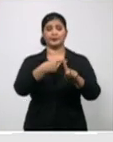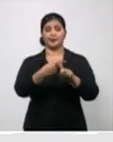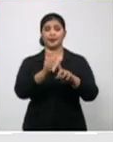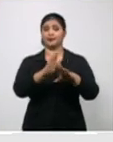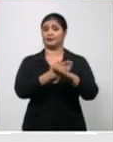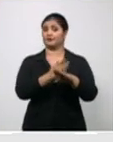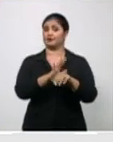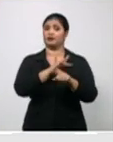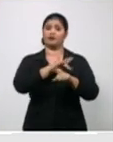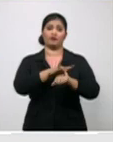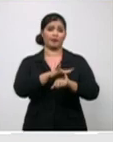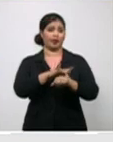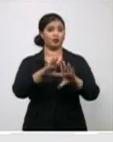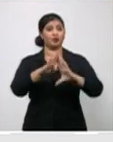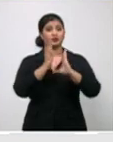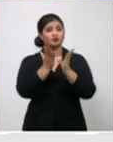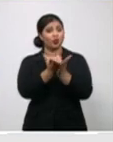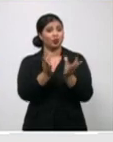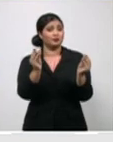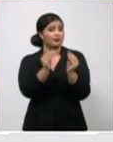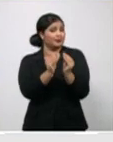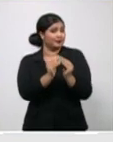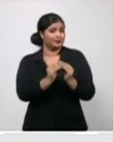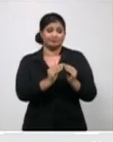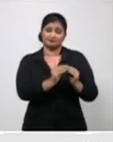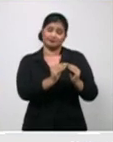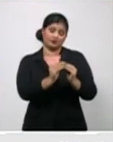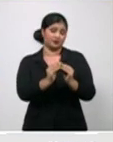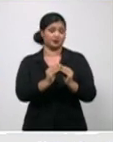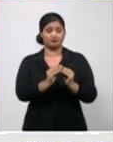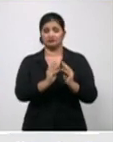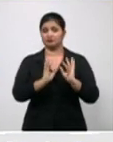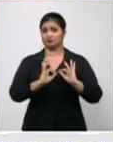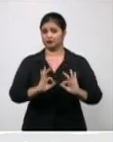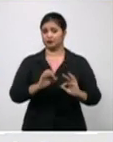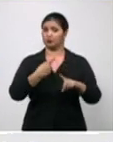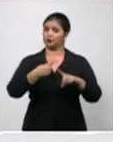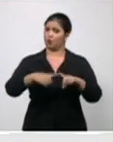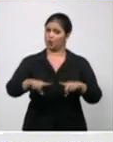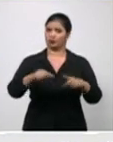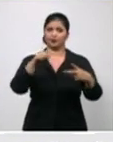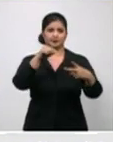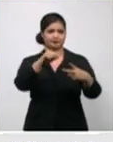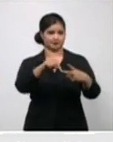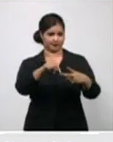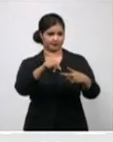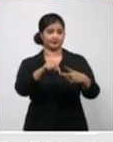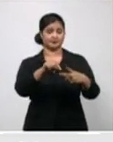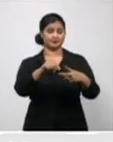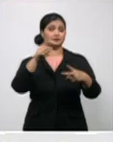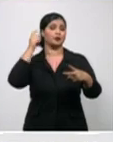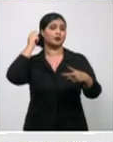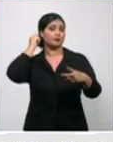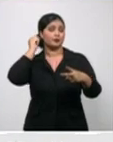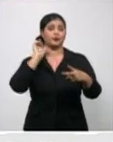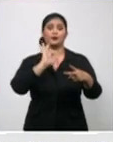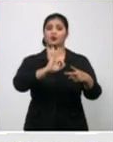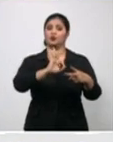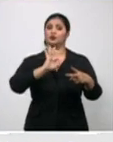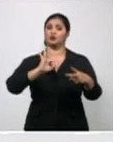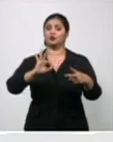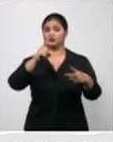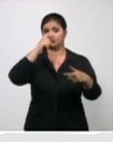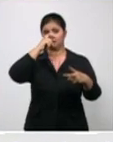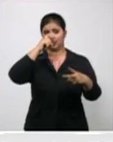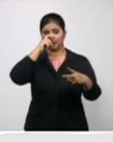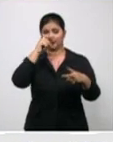esta evolución de su cuadro clínico. La otra es una paciente de 88 años de edad, también